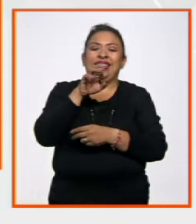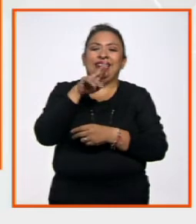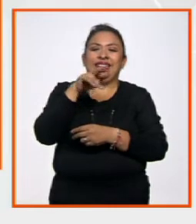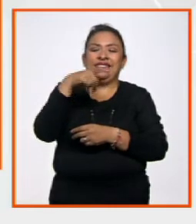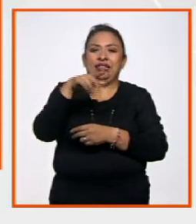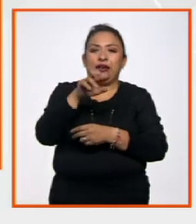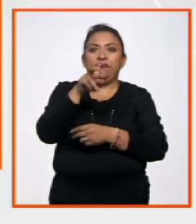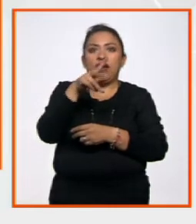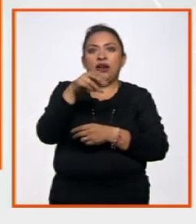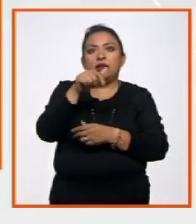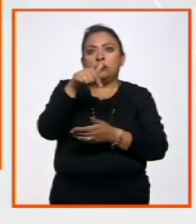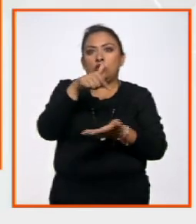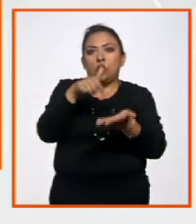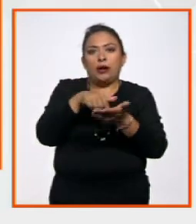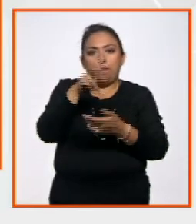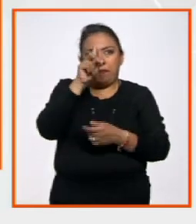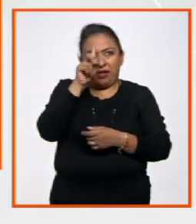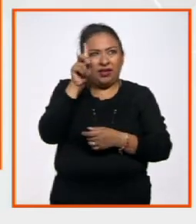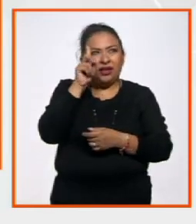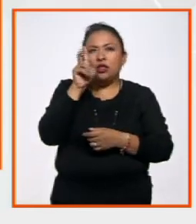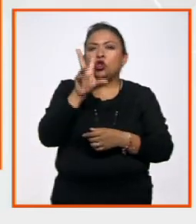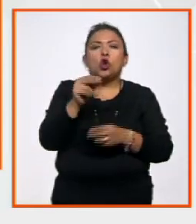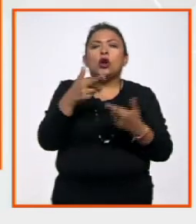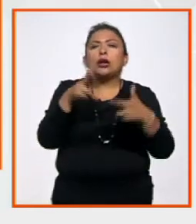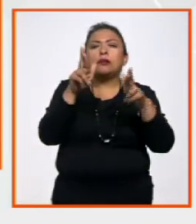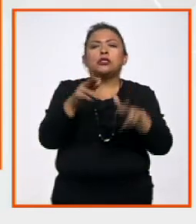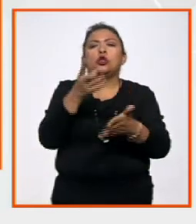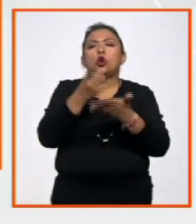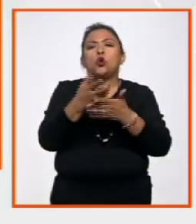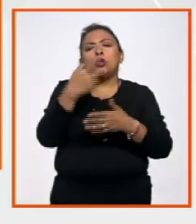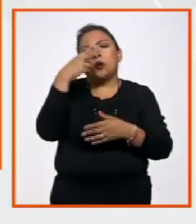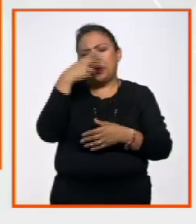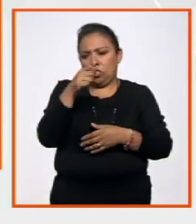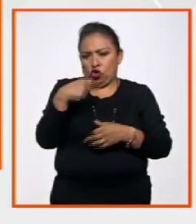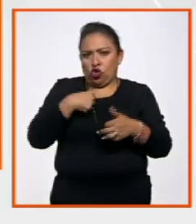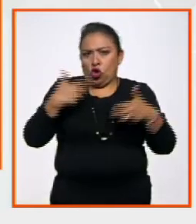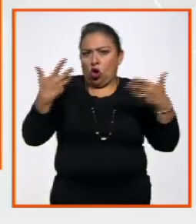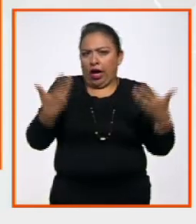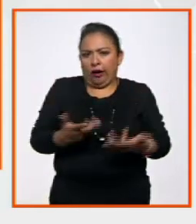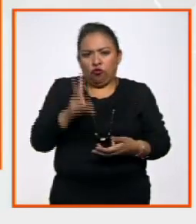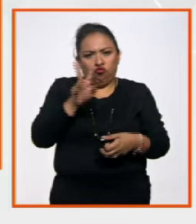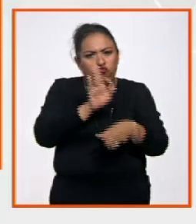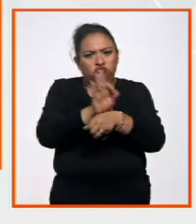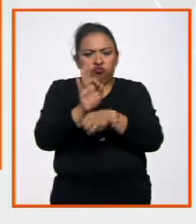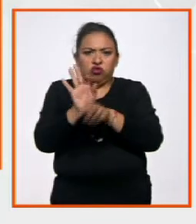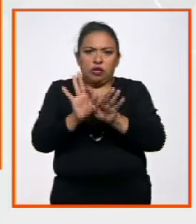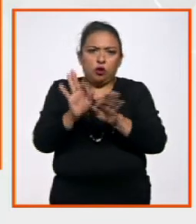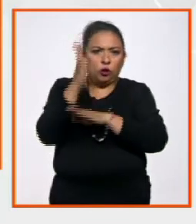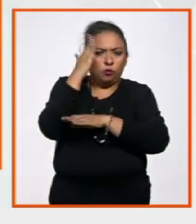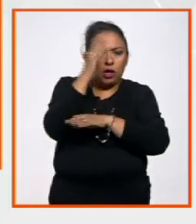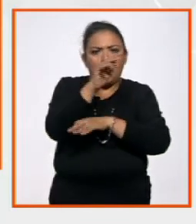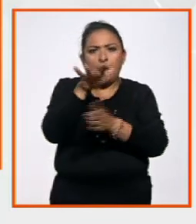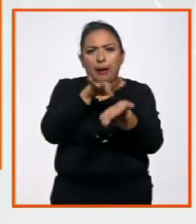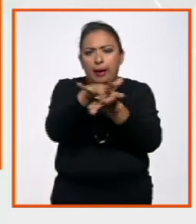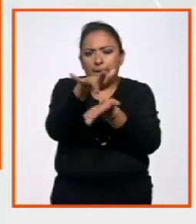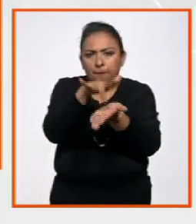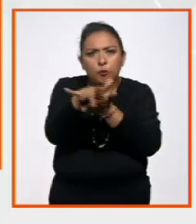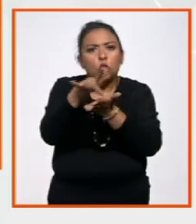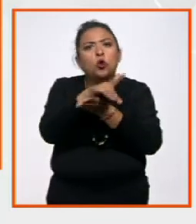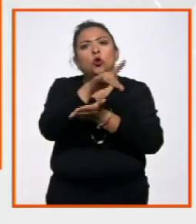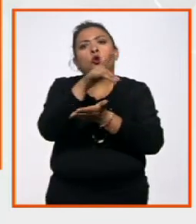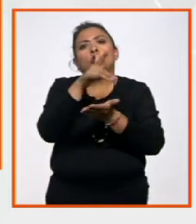Madrid, es como decía yo, no solo un representante de México, sino un actor protagonista en la cooperación